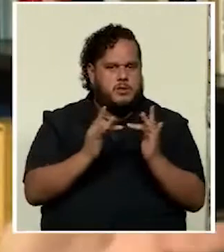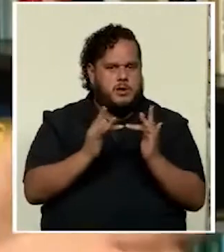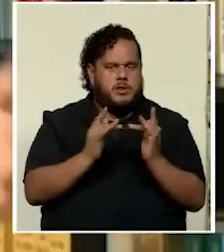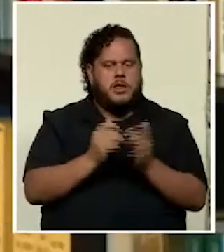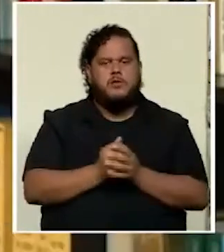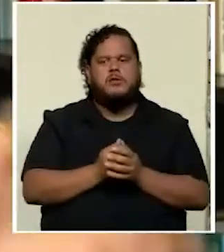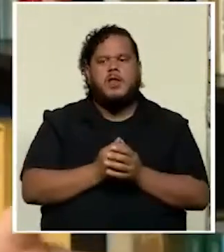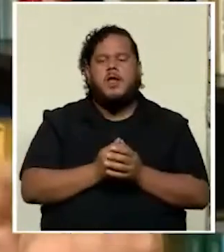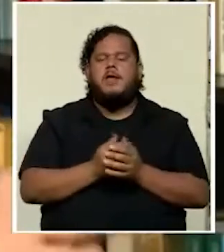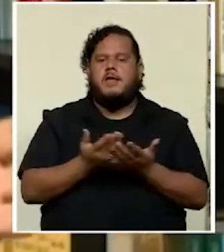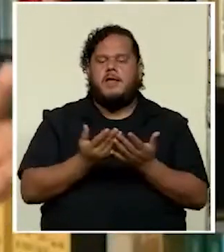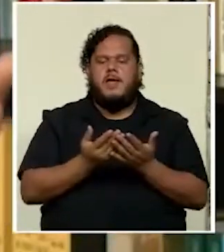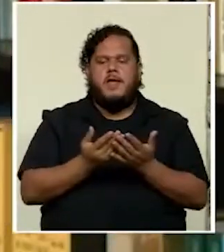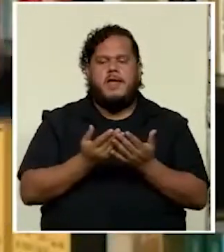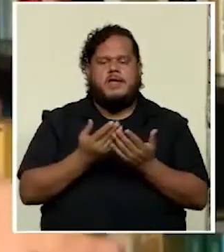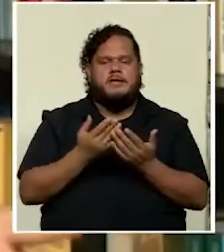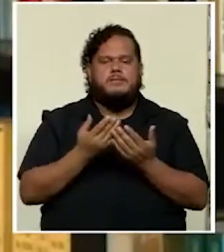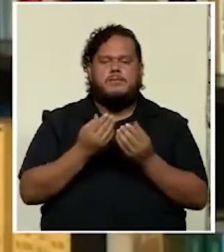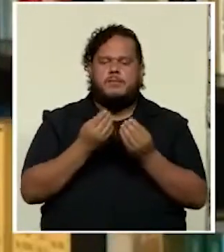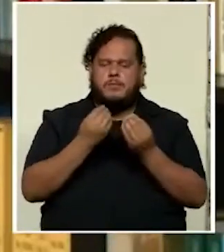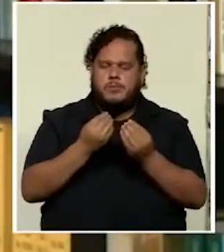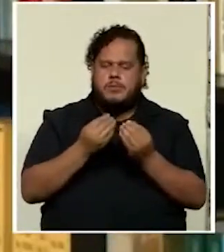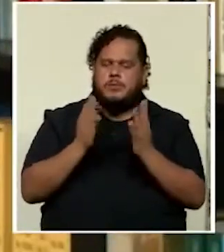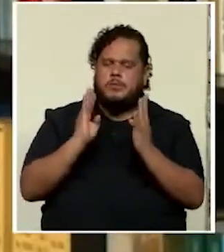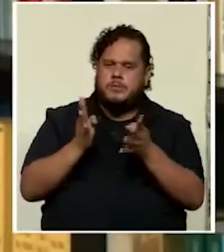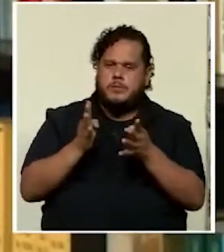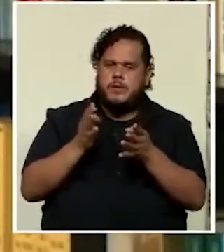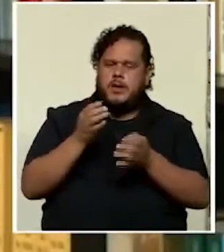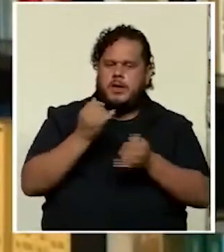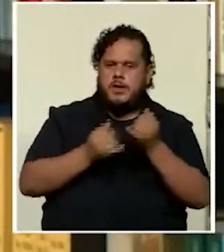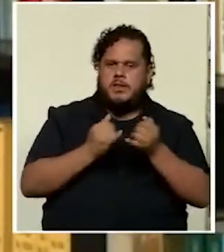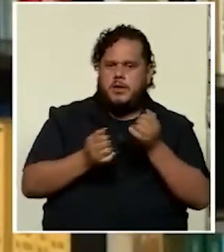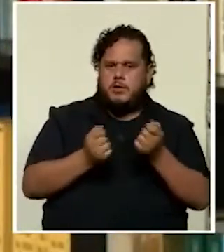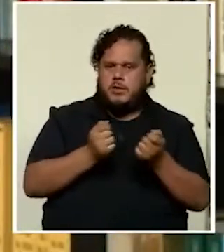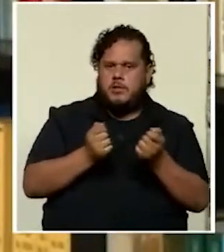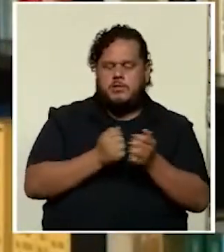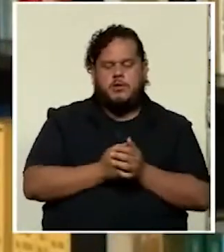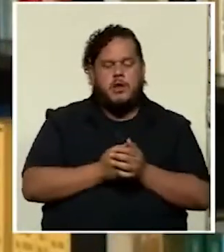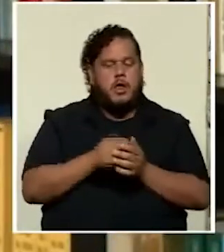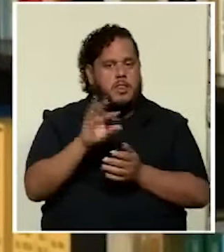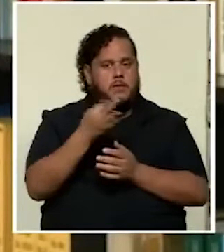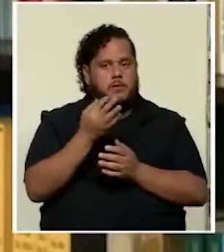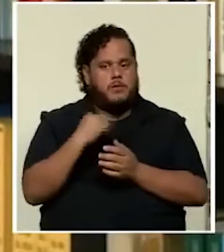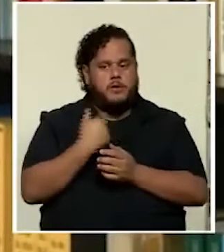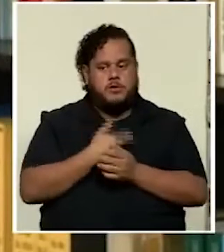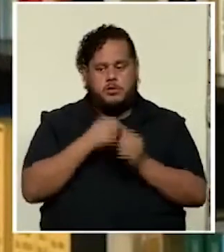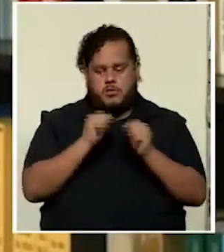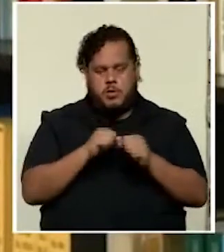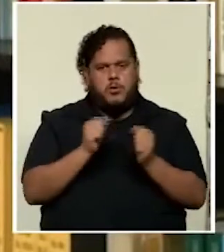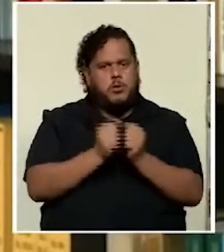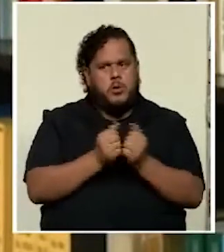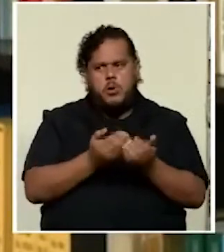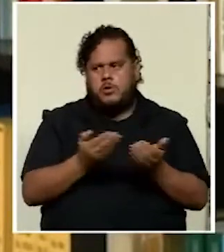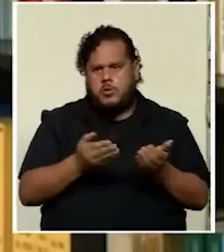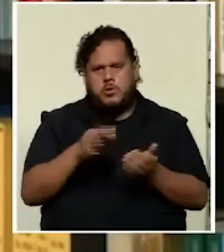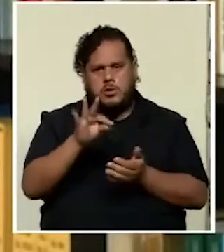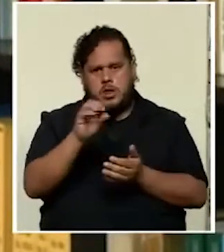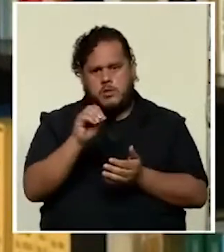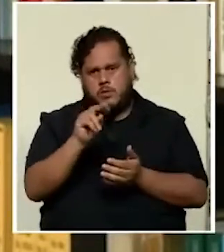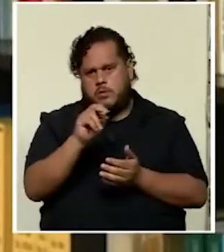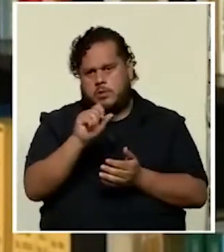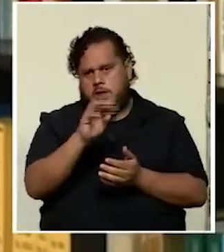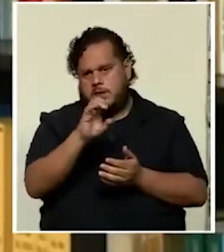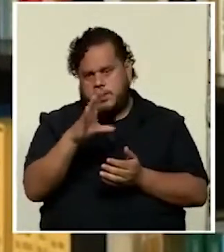ha sido muy descuidado sobre todo en esta última administración de manera que podamos con recursos tanto de Fonatel como de